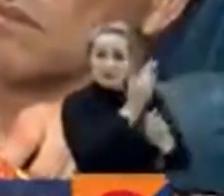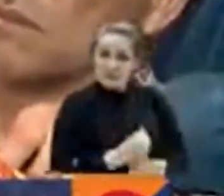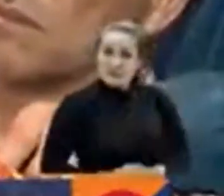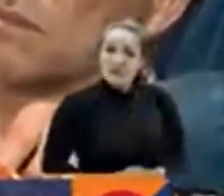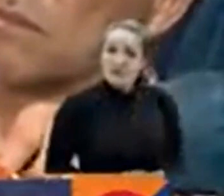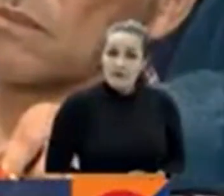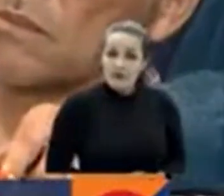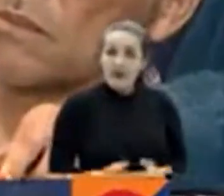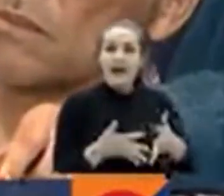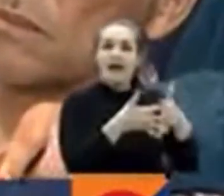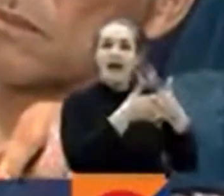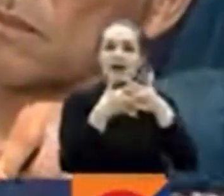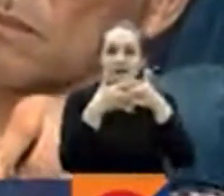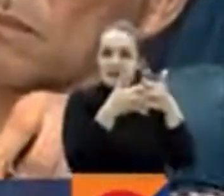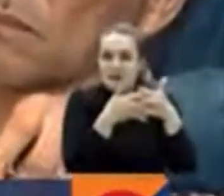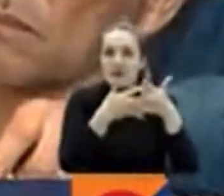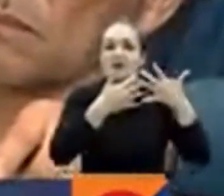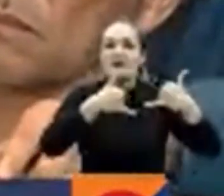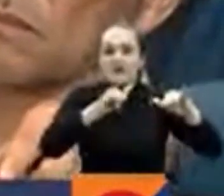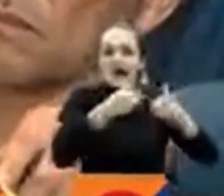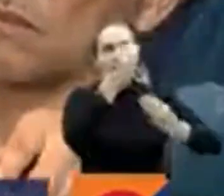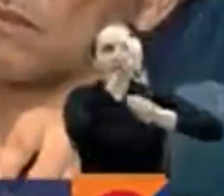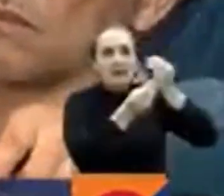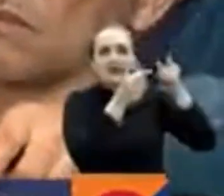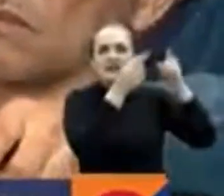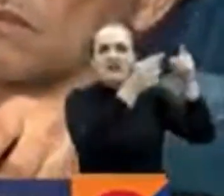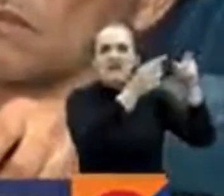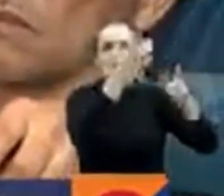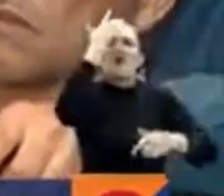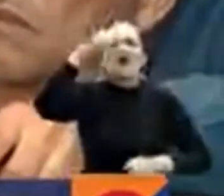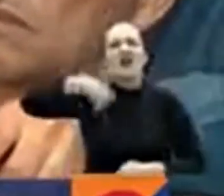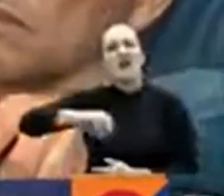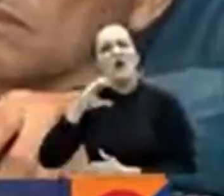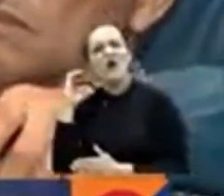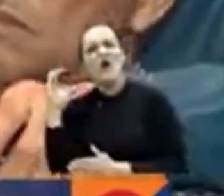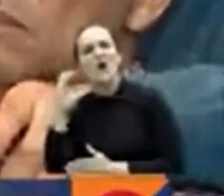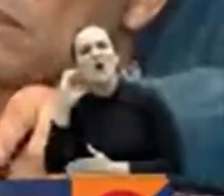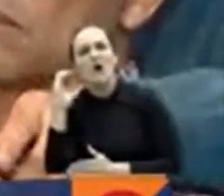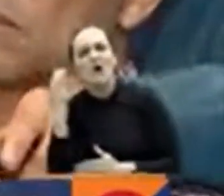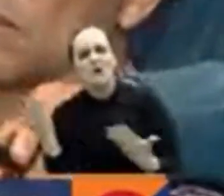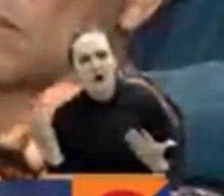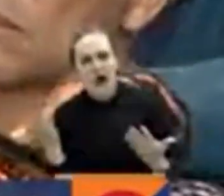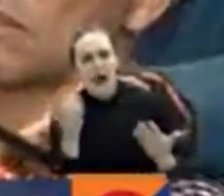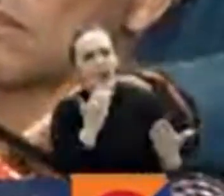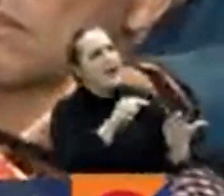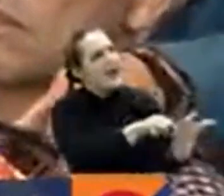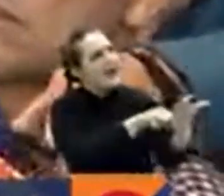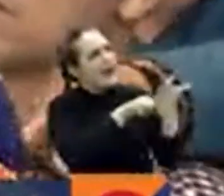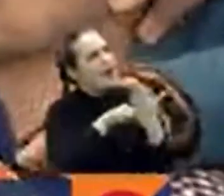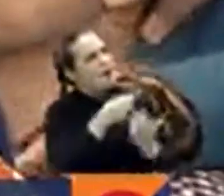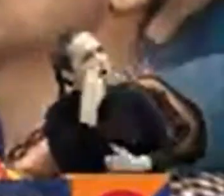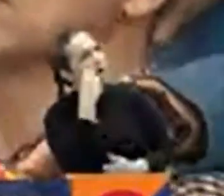Los Estados Unidos lo hace permanentemente. ¿Por qué los colombianos, tomando ese ejemplo,